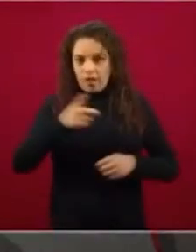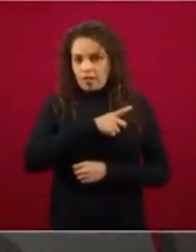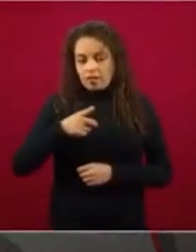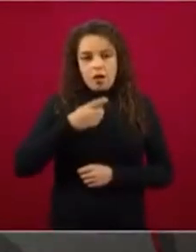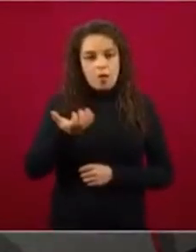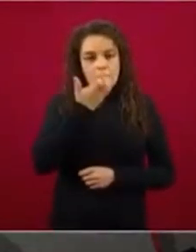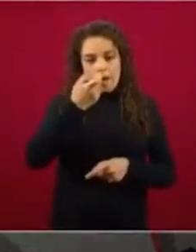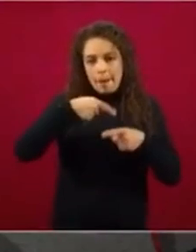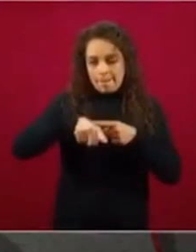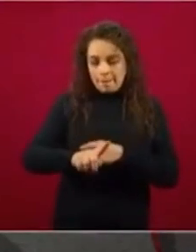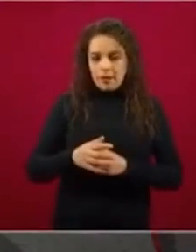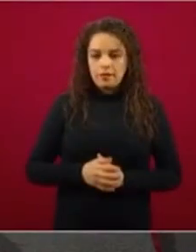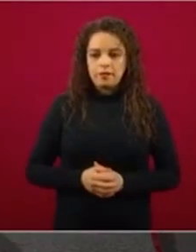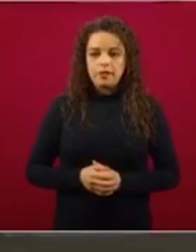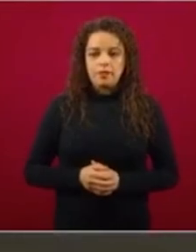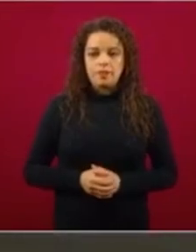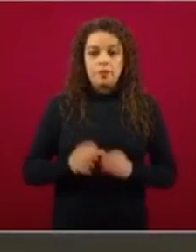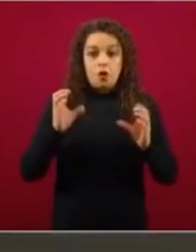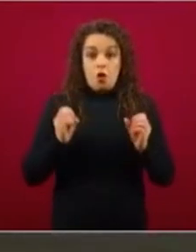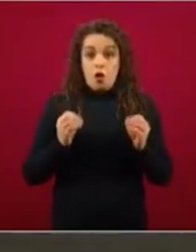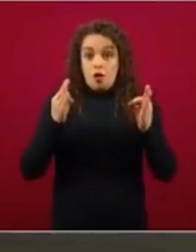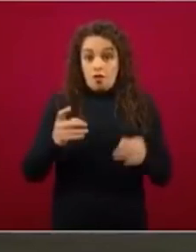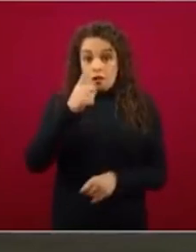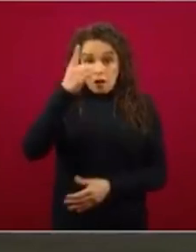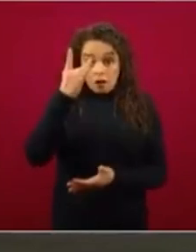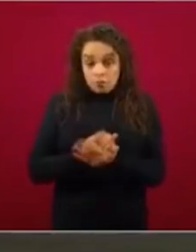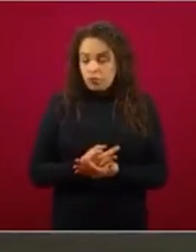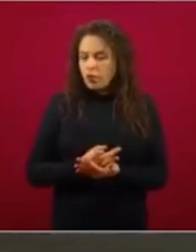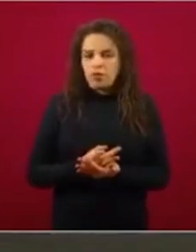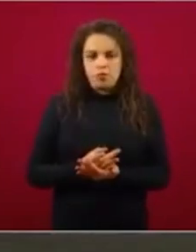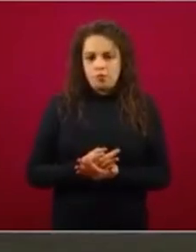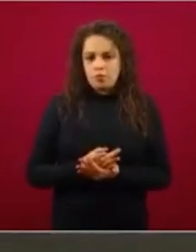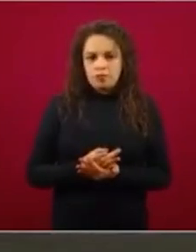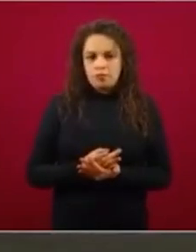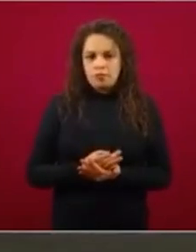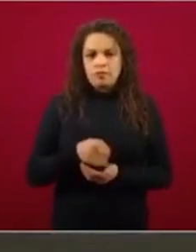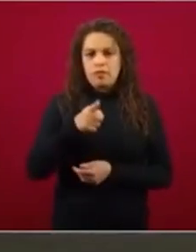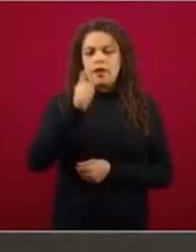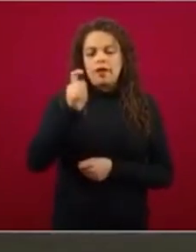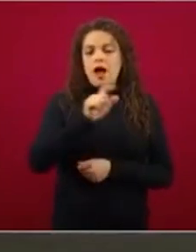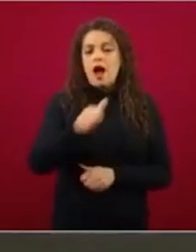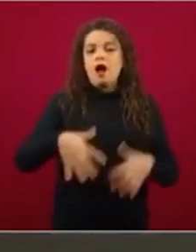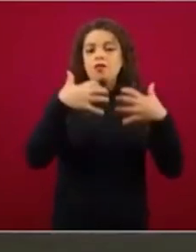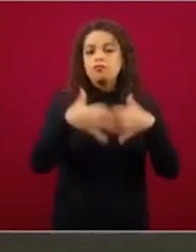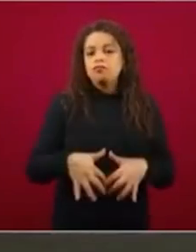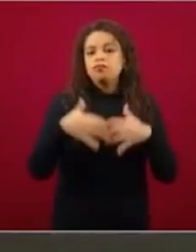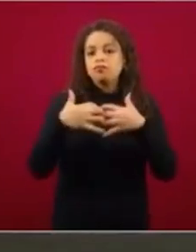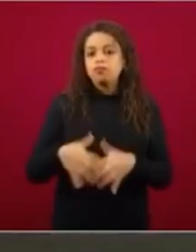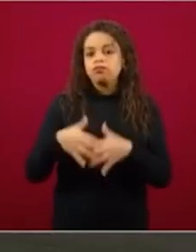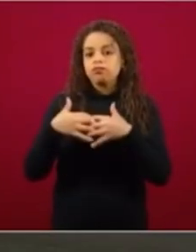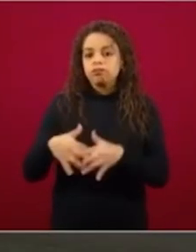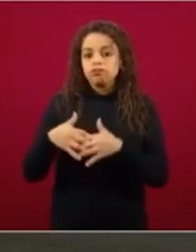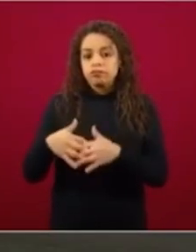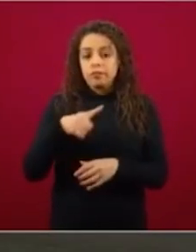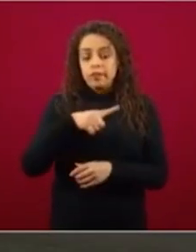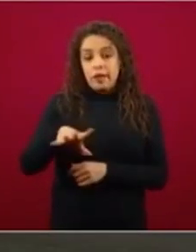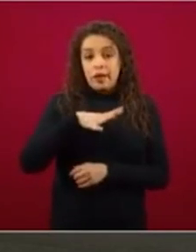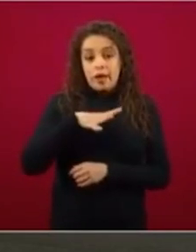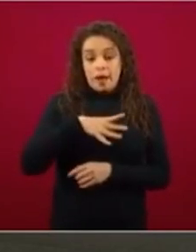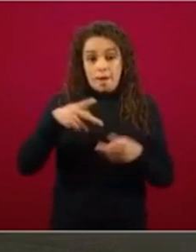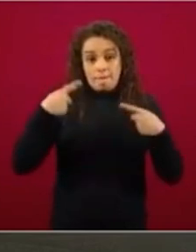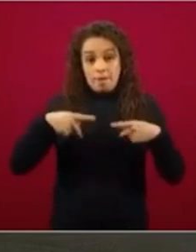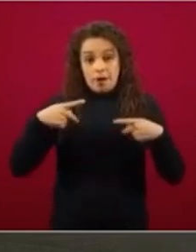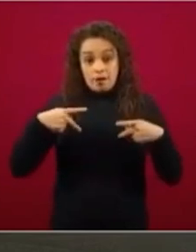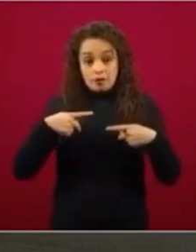producción, no solamente en las oficinas, por ejemplo, quienes llevan a cabo procesos productivos que implican la presencia de una persona